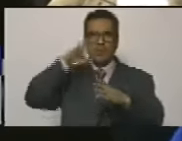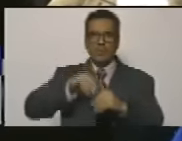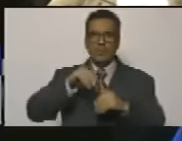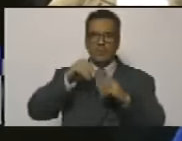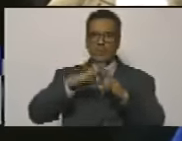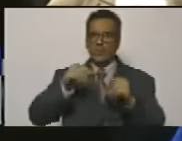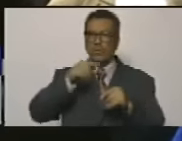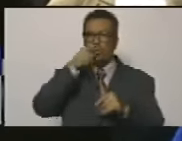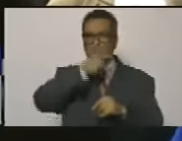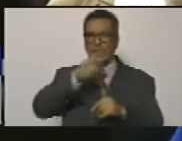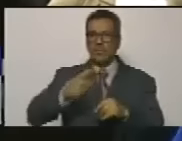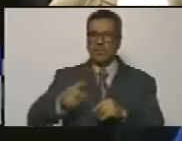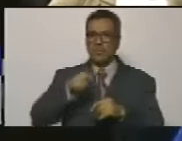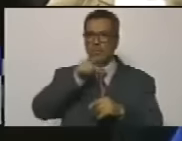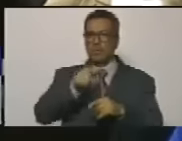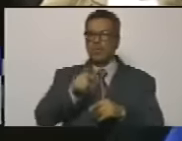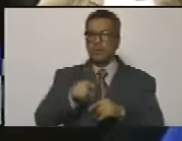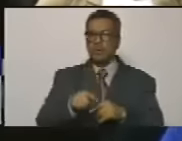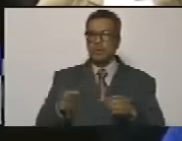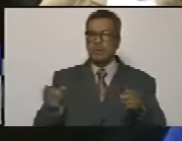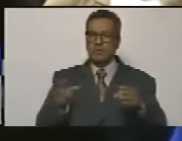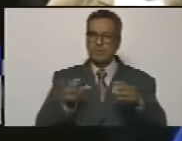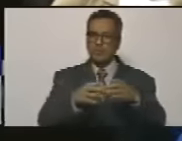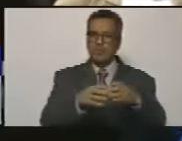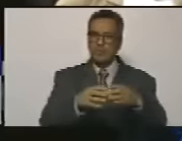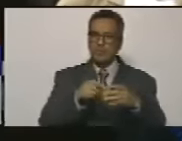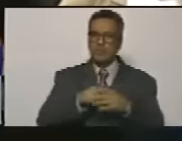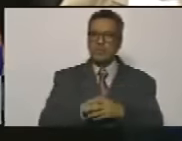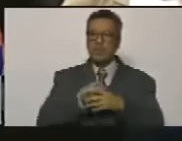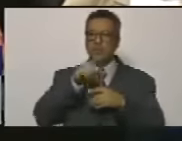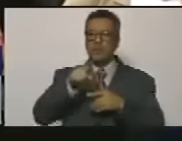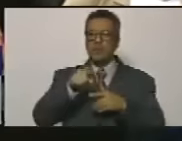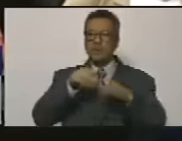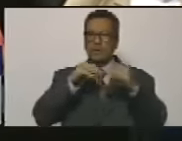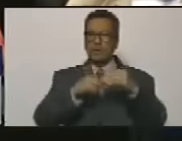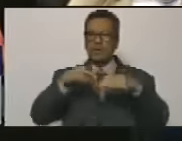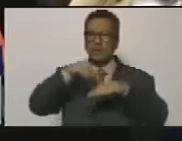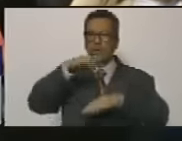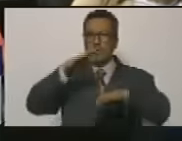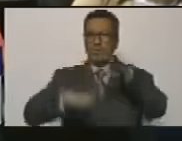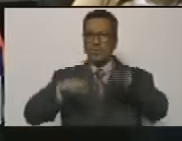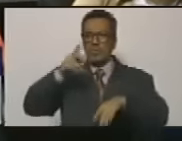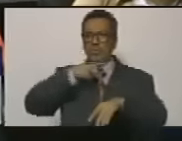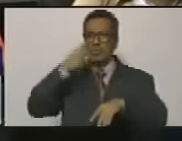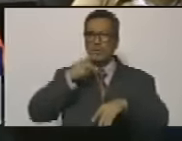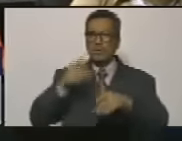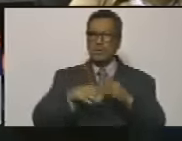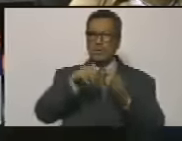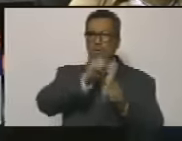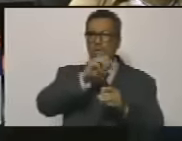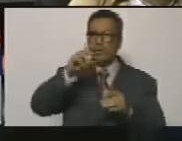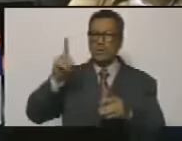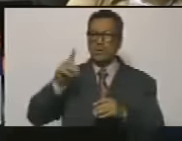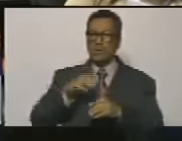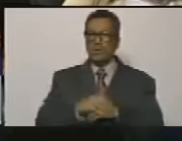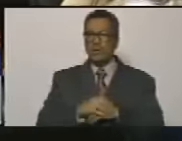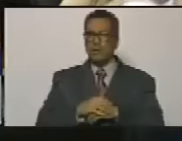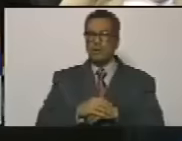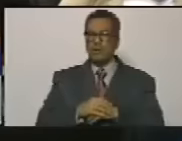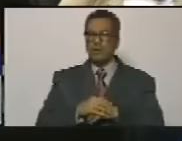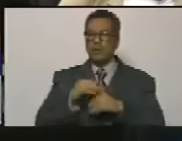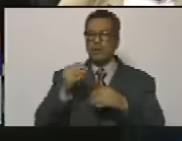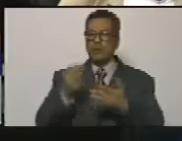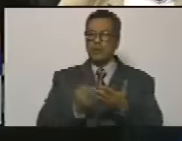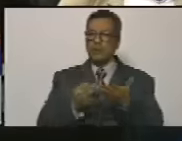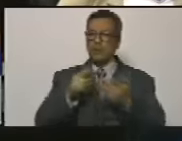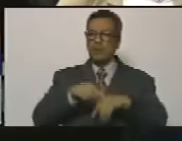pueblo y una encerrona para el balance político de acción democrática y hay que